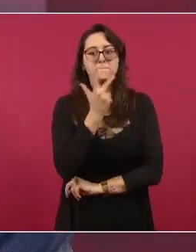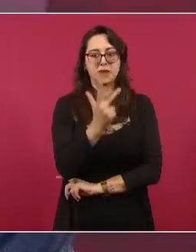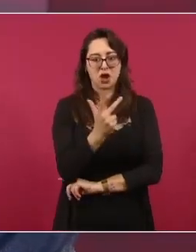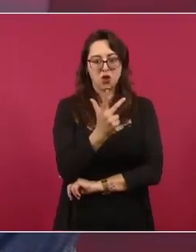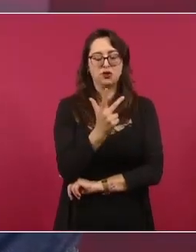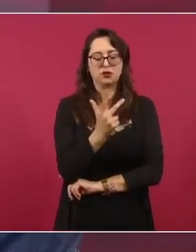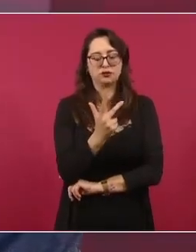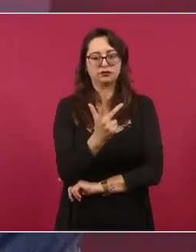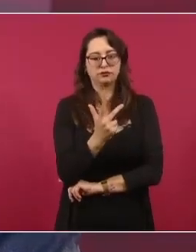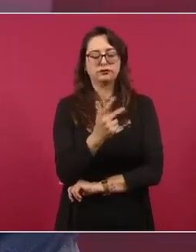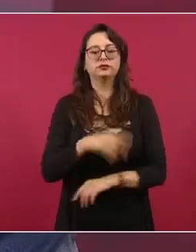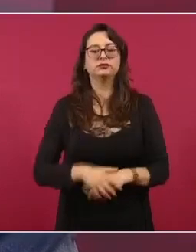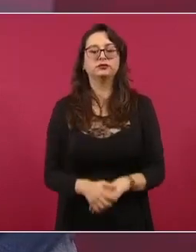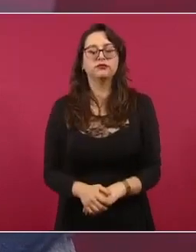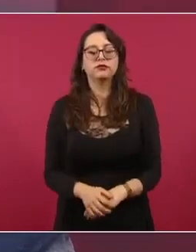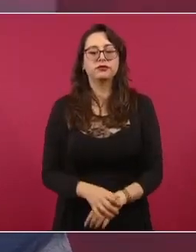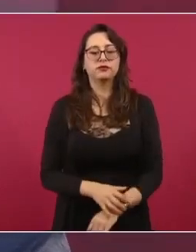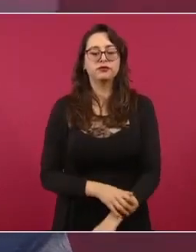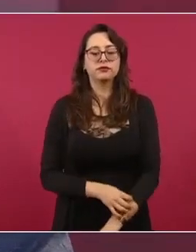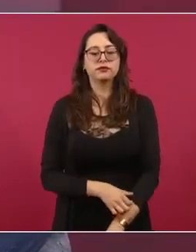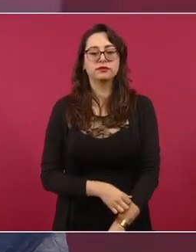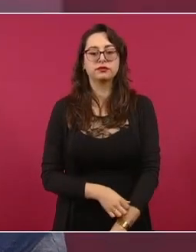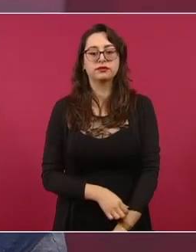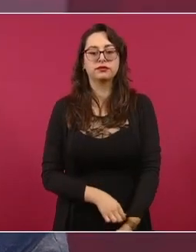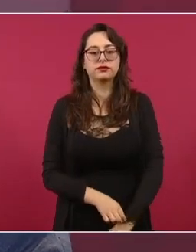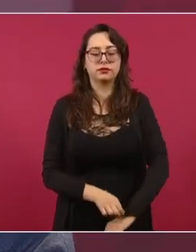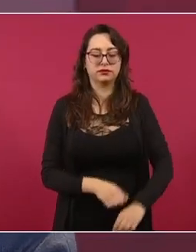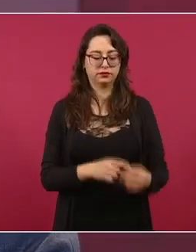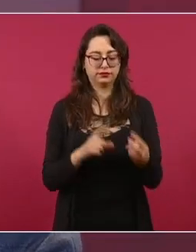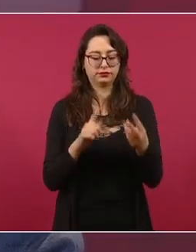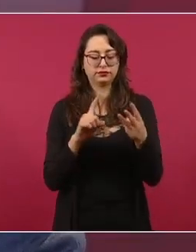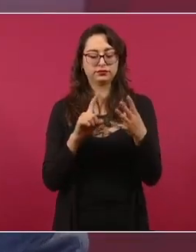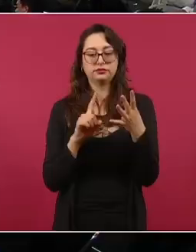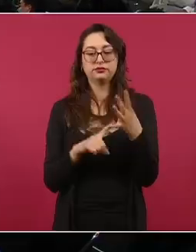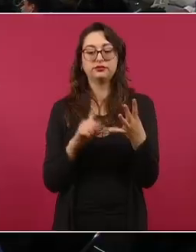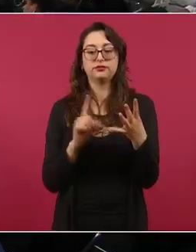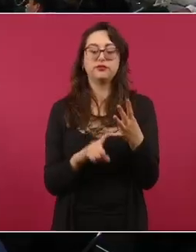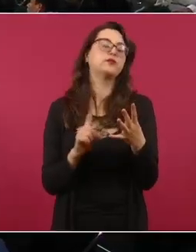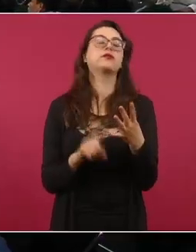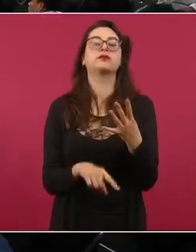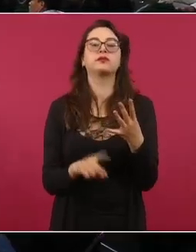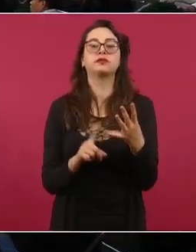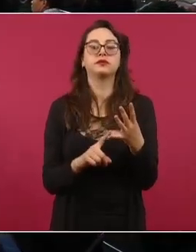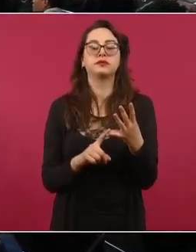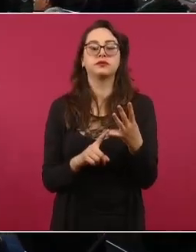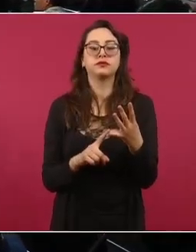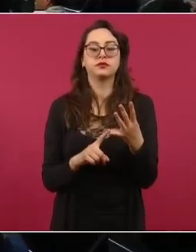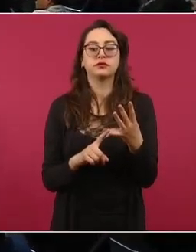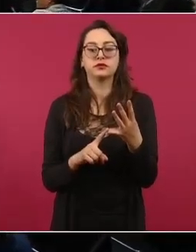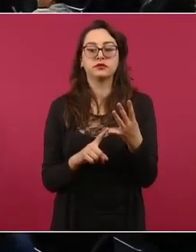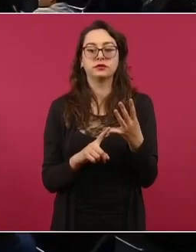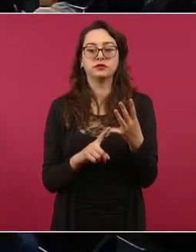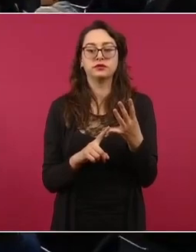delictiva. Cuatro, así mismo la Guardia Nacional